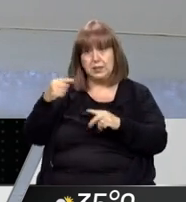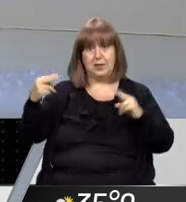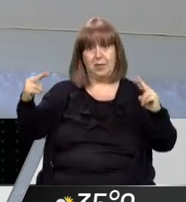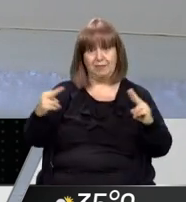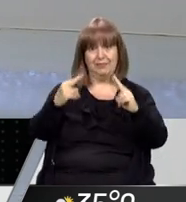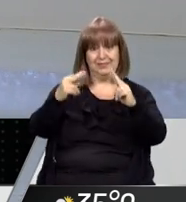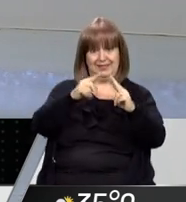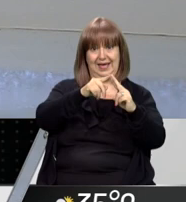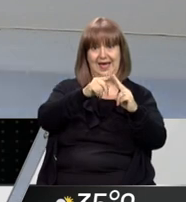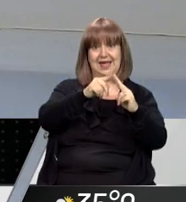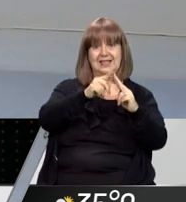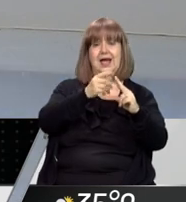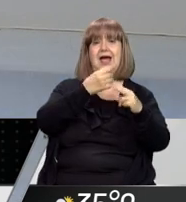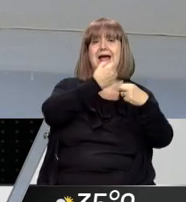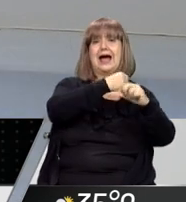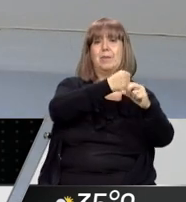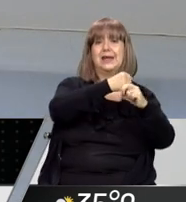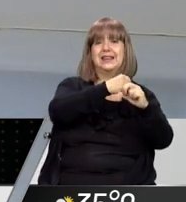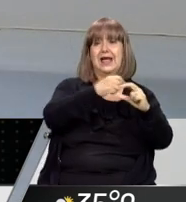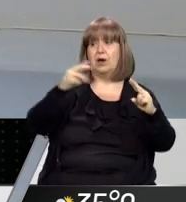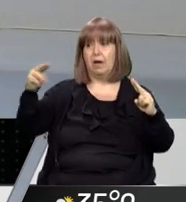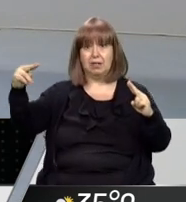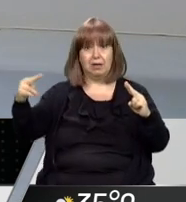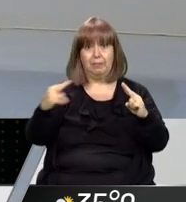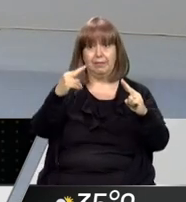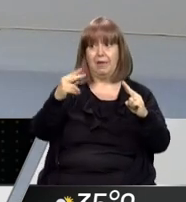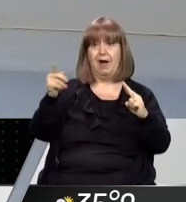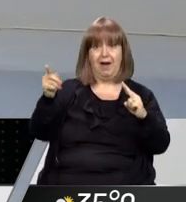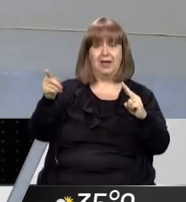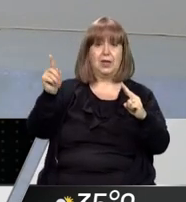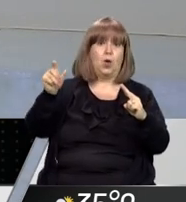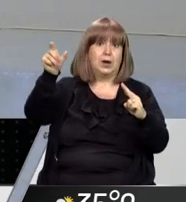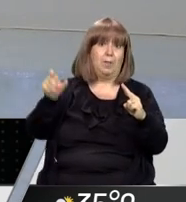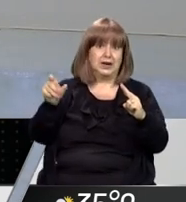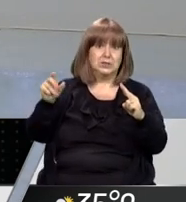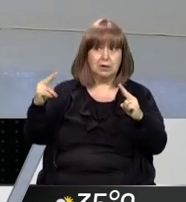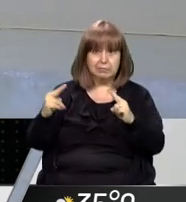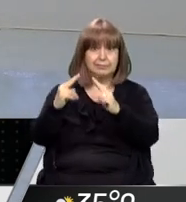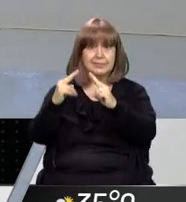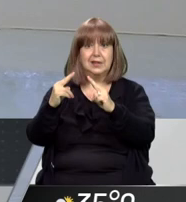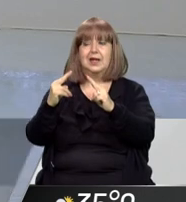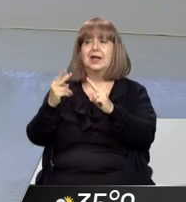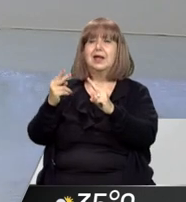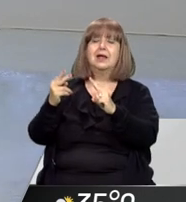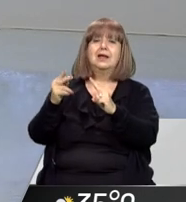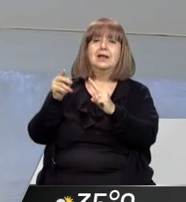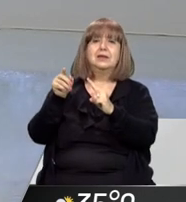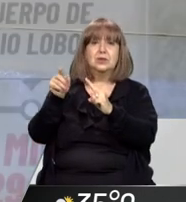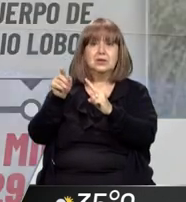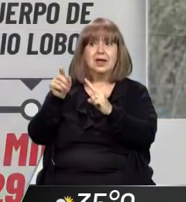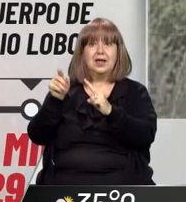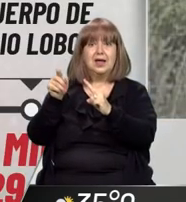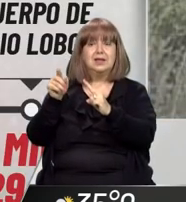con el que habría tenido contacto, alguien que apareció en su casa, Salazar, con la camioneta del hombre que estaba desaparecido, del carpintero. Sí.